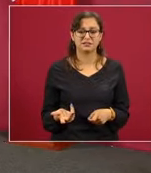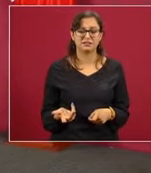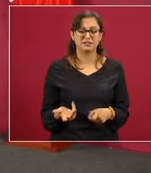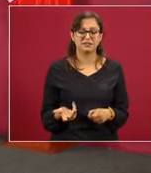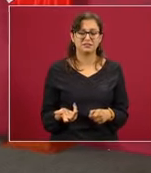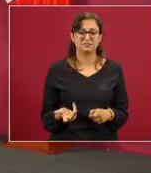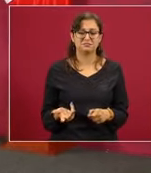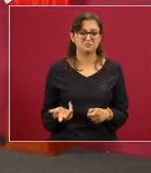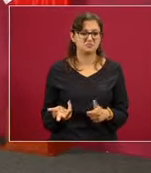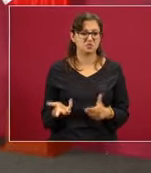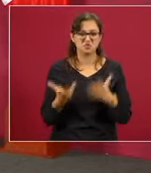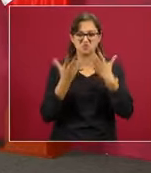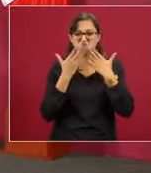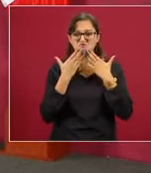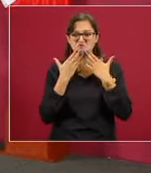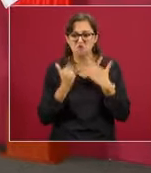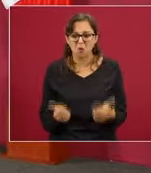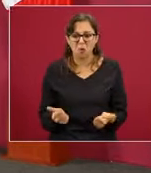sabotaje